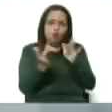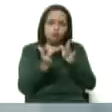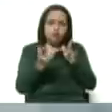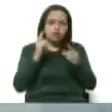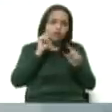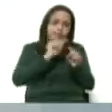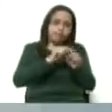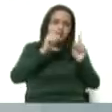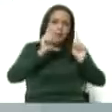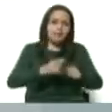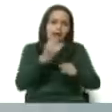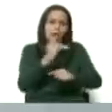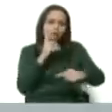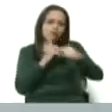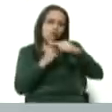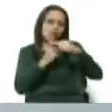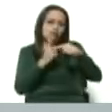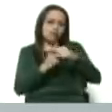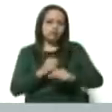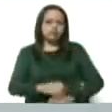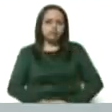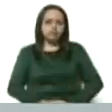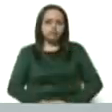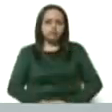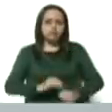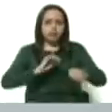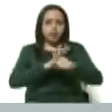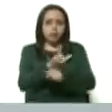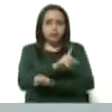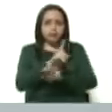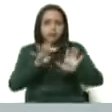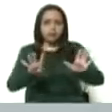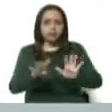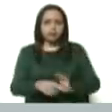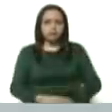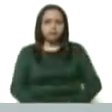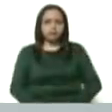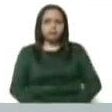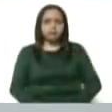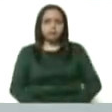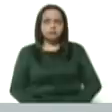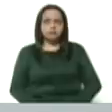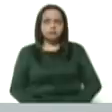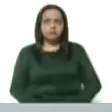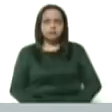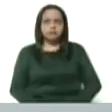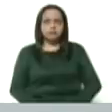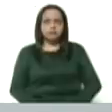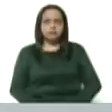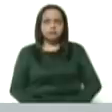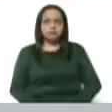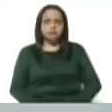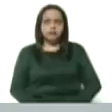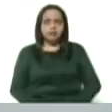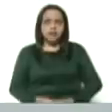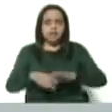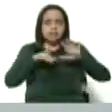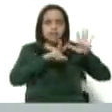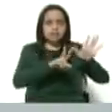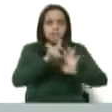arrojó prueba positiva para diagnóstico de COVID-19. De los 71 pacientes